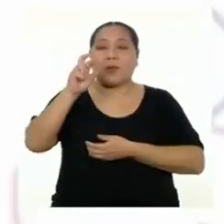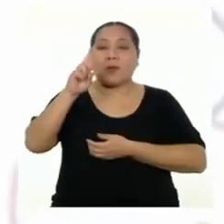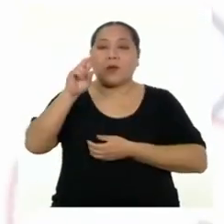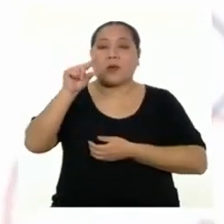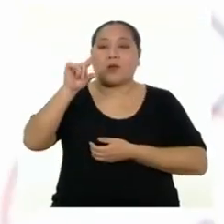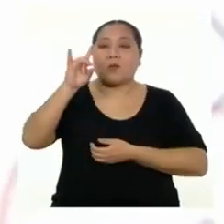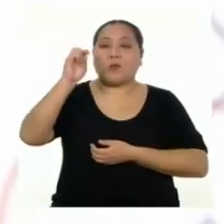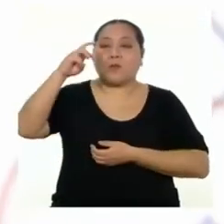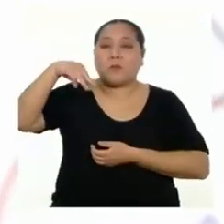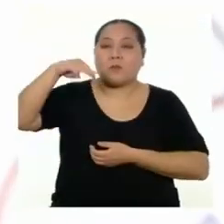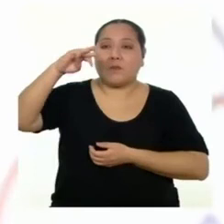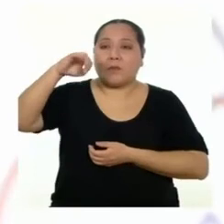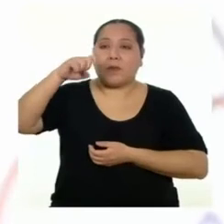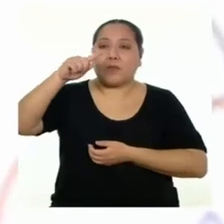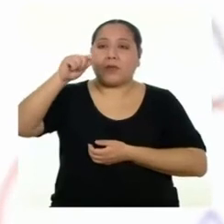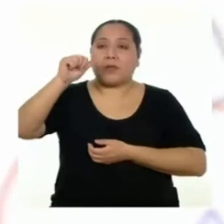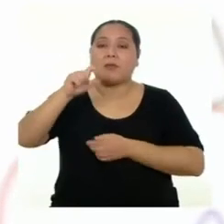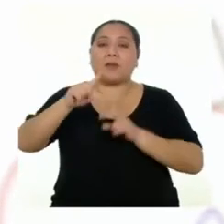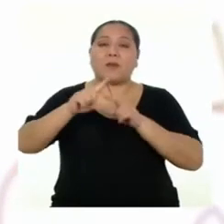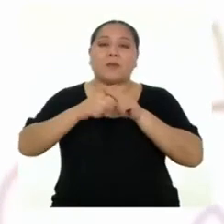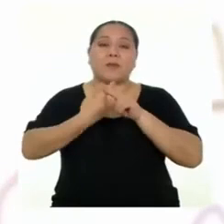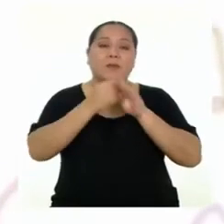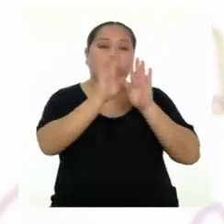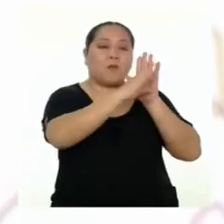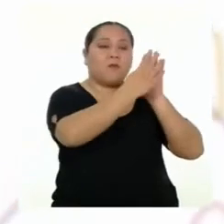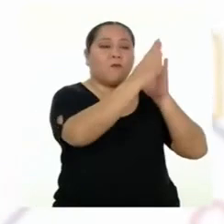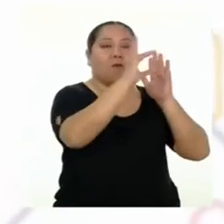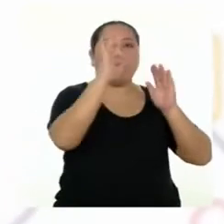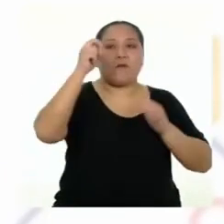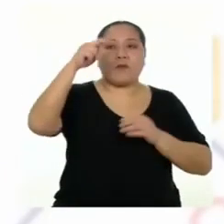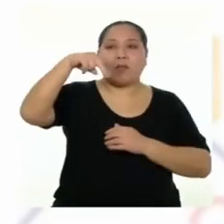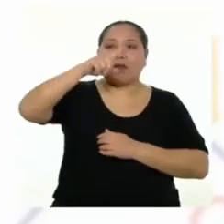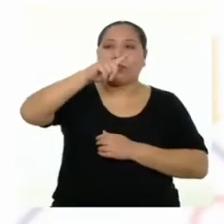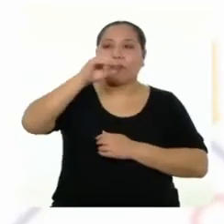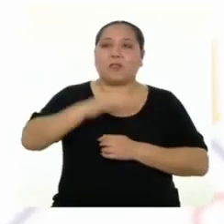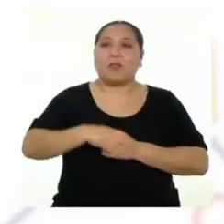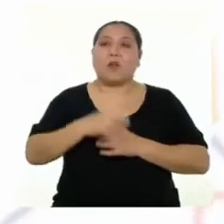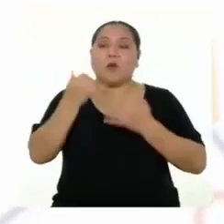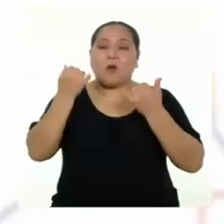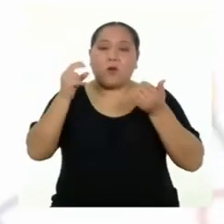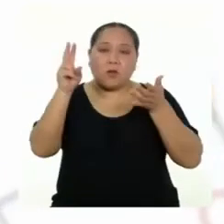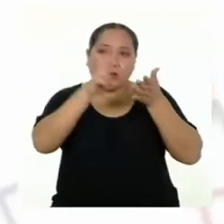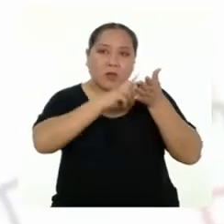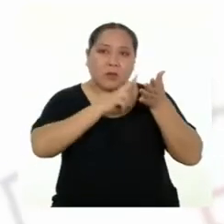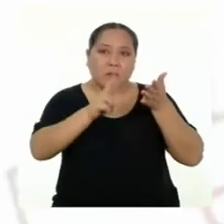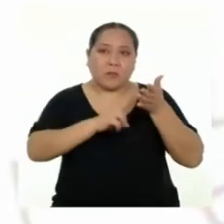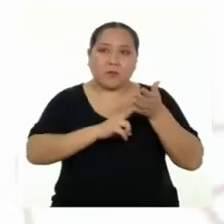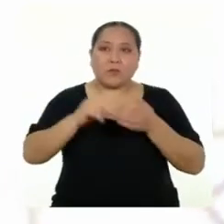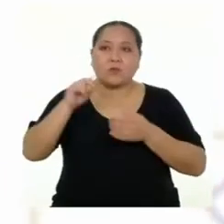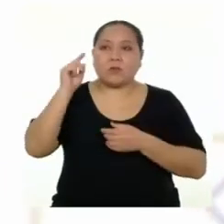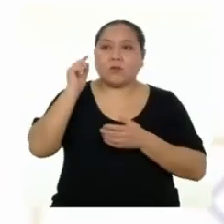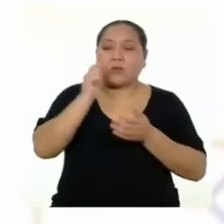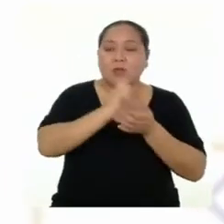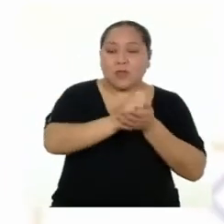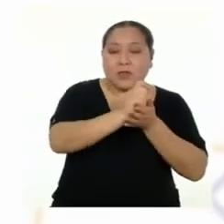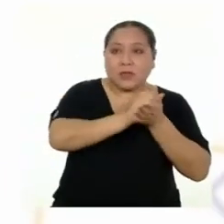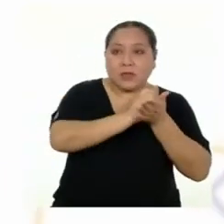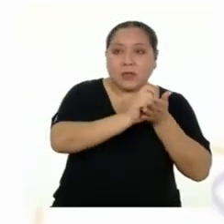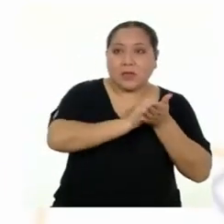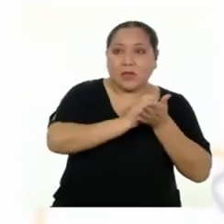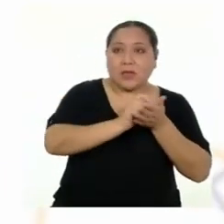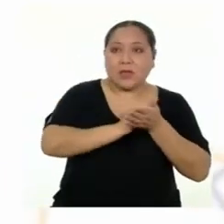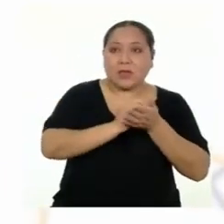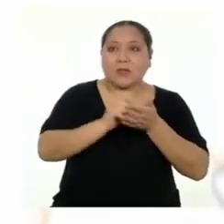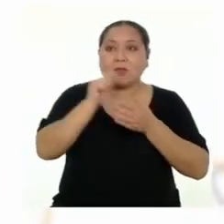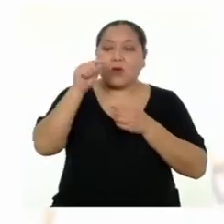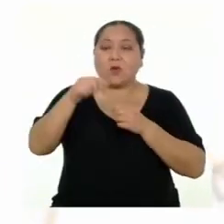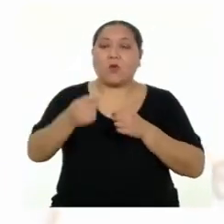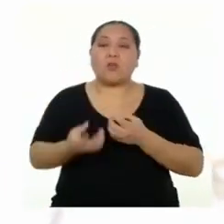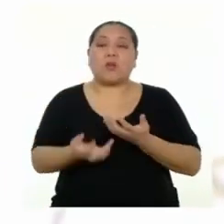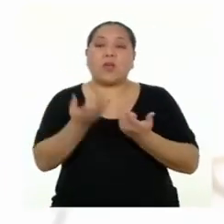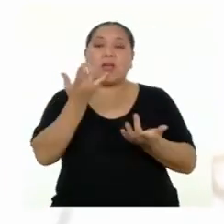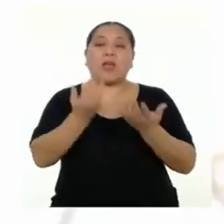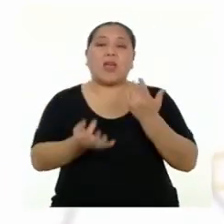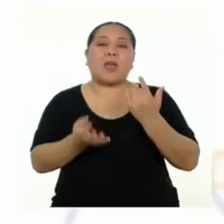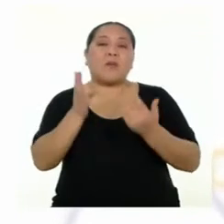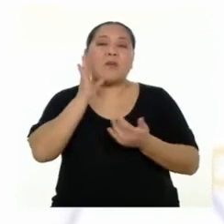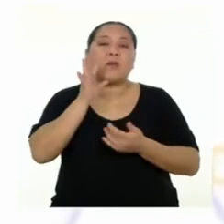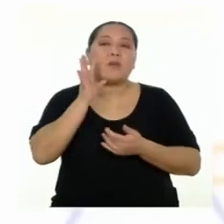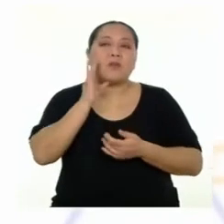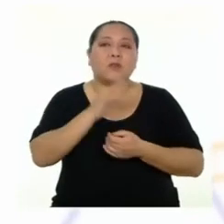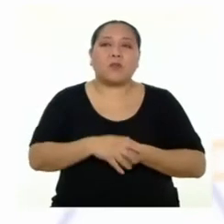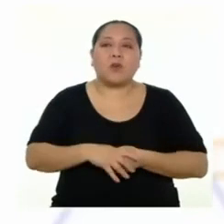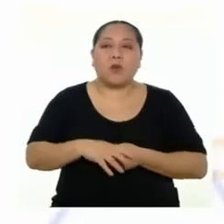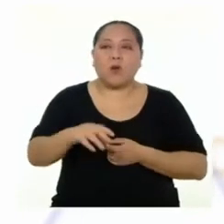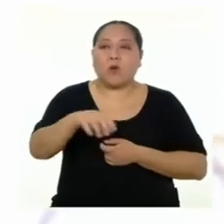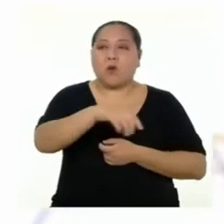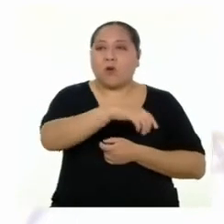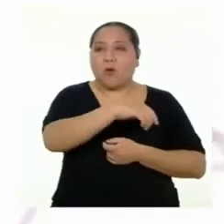iniciamos la elaboración de un fanzine. Hoy leímos dos textos, uno referido a la definición de residuos sólidos y otro